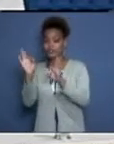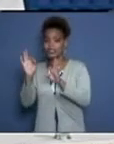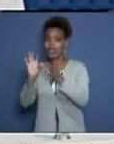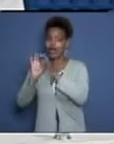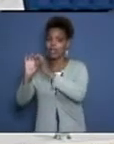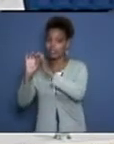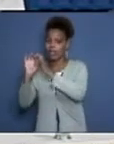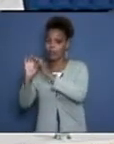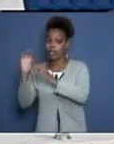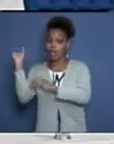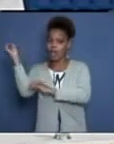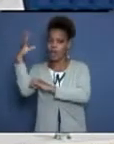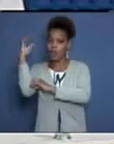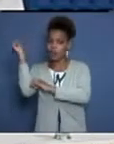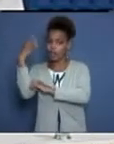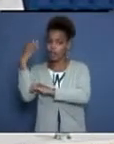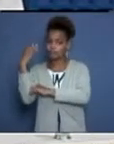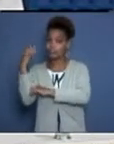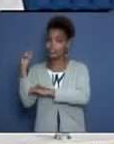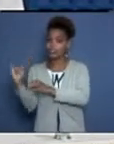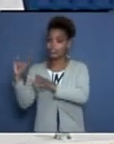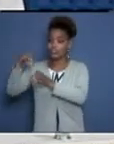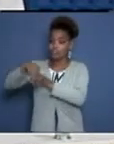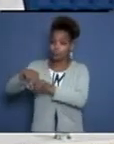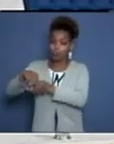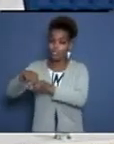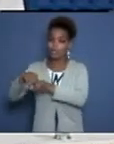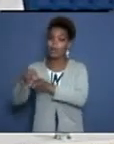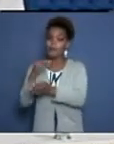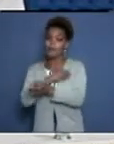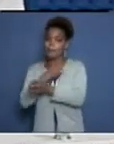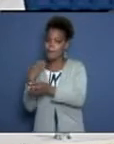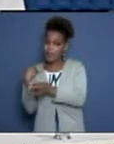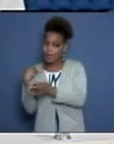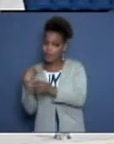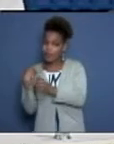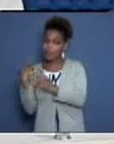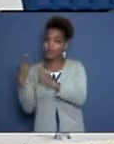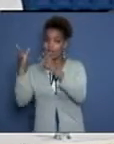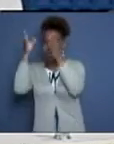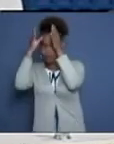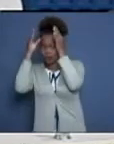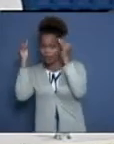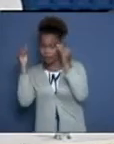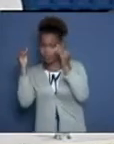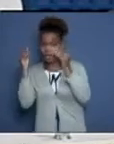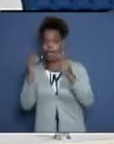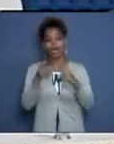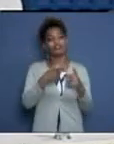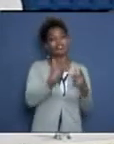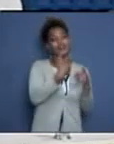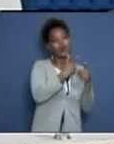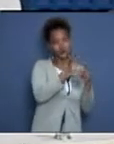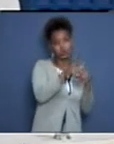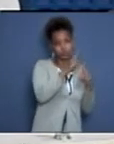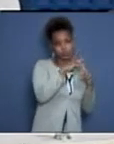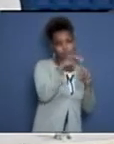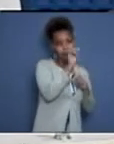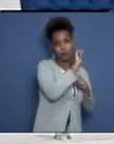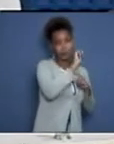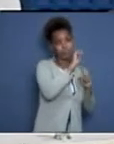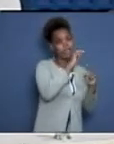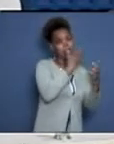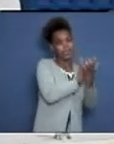en las ambulancias hoy se encuentran médicos y enfermeros para la atención a pacientes graves. Los transportistas trasladan el paciente de bajo riesgo,